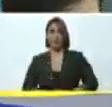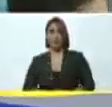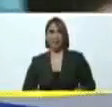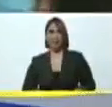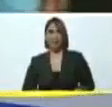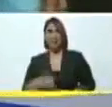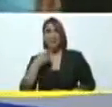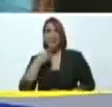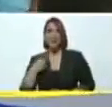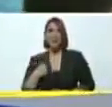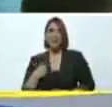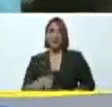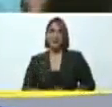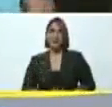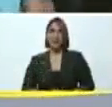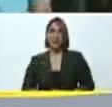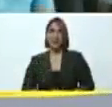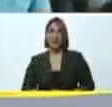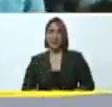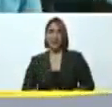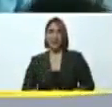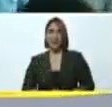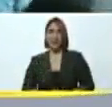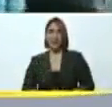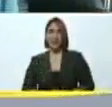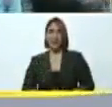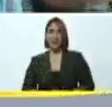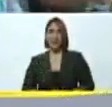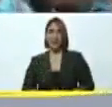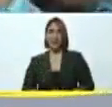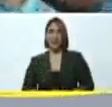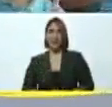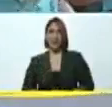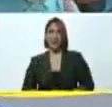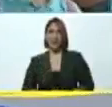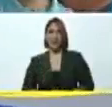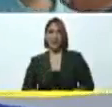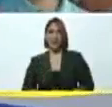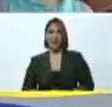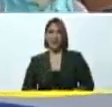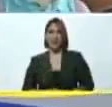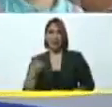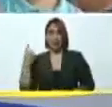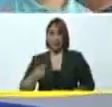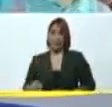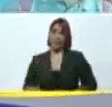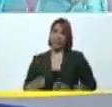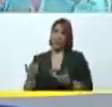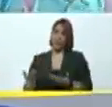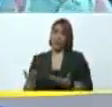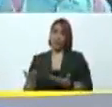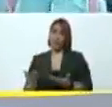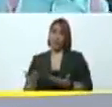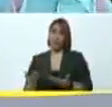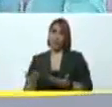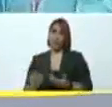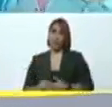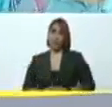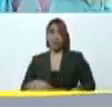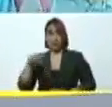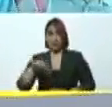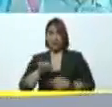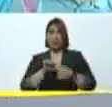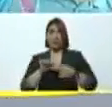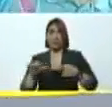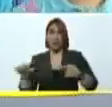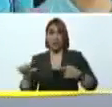decían, no, el viernes no, vamos a hacerlo el miércoles. Hay que entregar, se están entregando esta semana